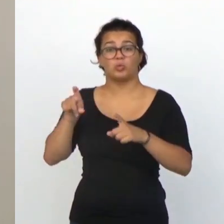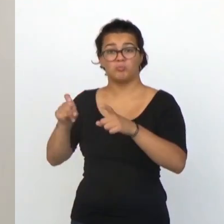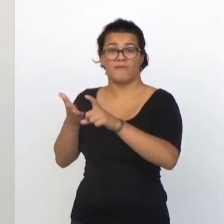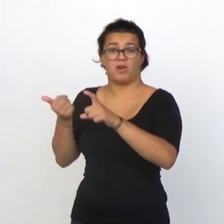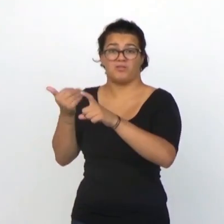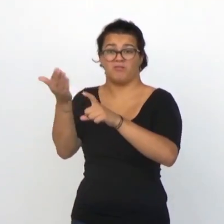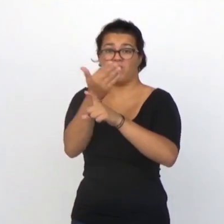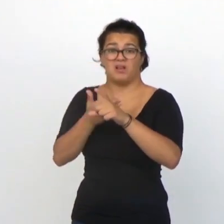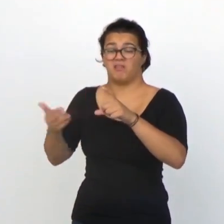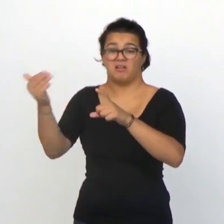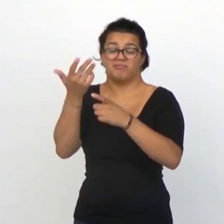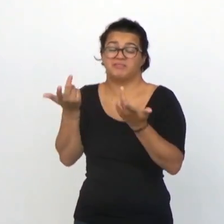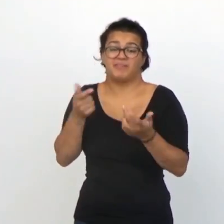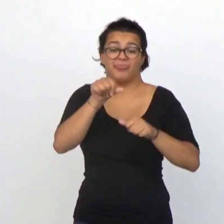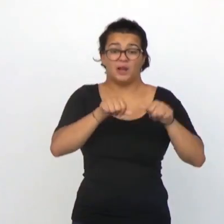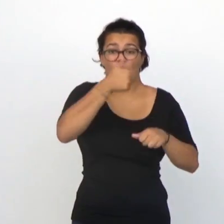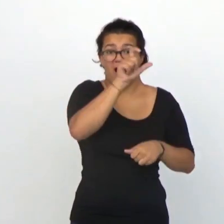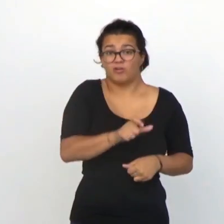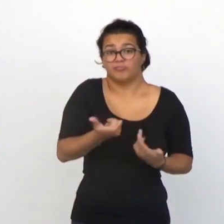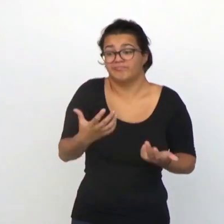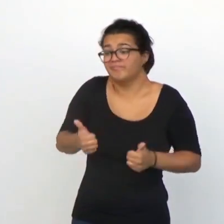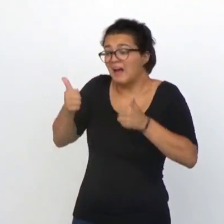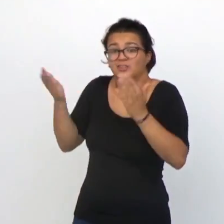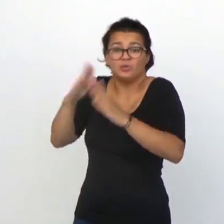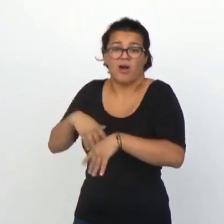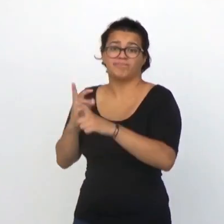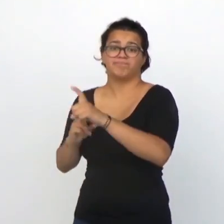hacerlo el cirujano inevitablemente secciona sus nervios cocleares.